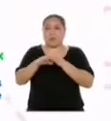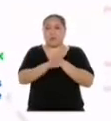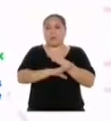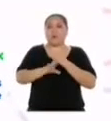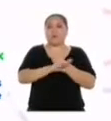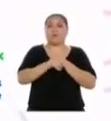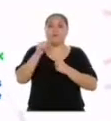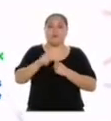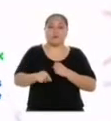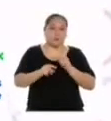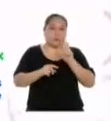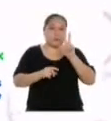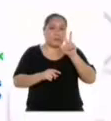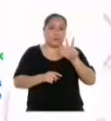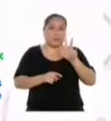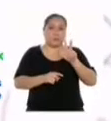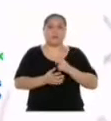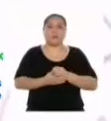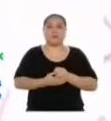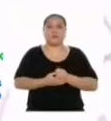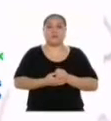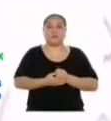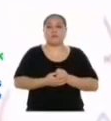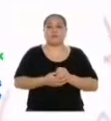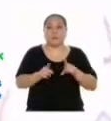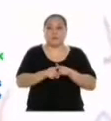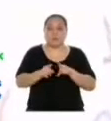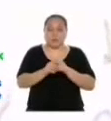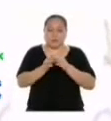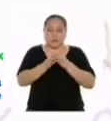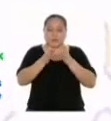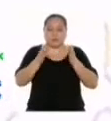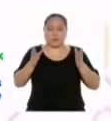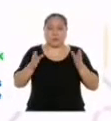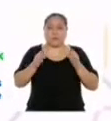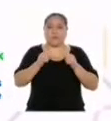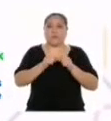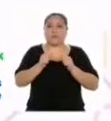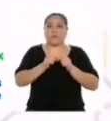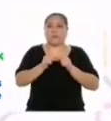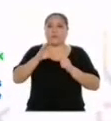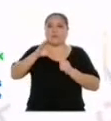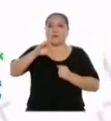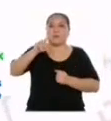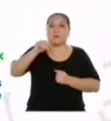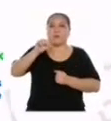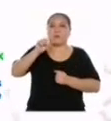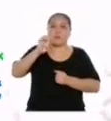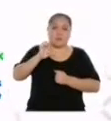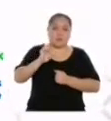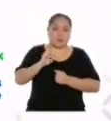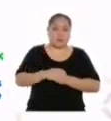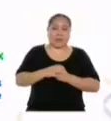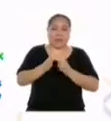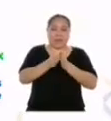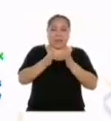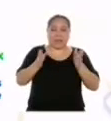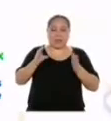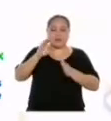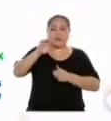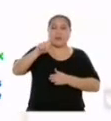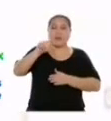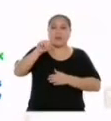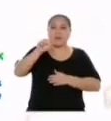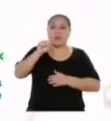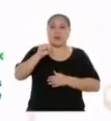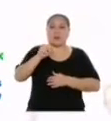En este caso, es 3. También tiene que ver con el ancho de la clase que calculamos la semana pasada, ¿no? Muy bien. El ancho de la clase